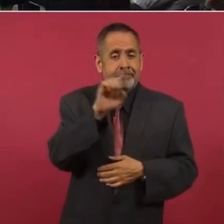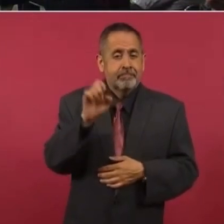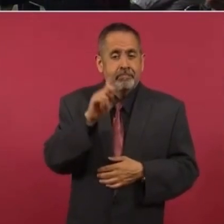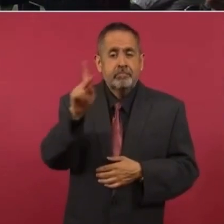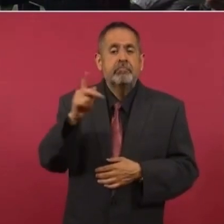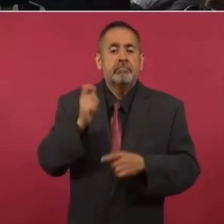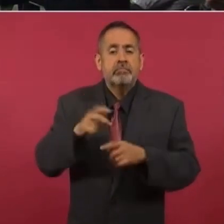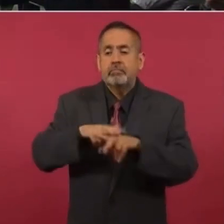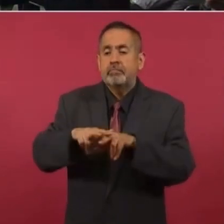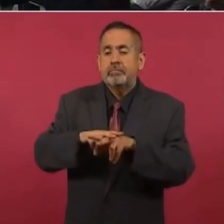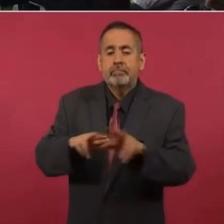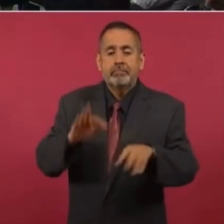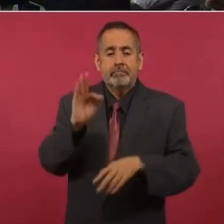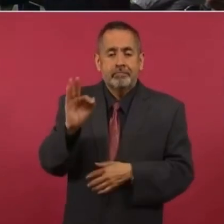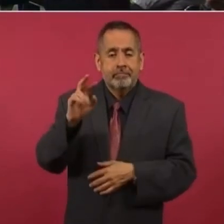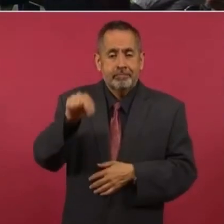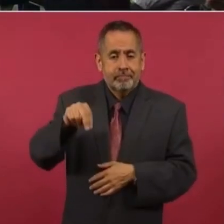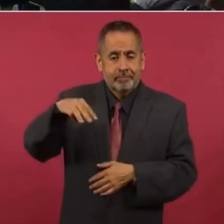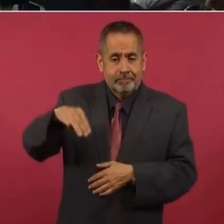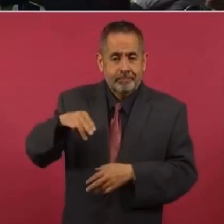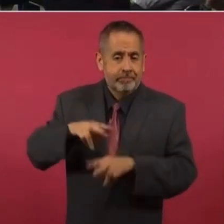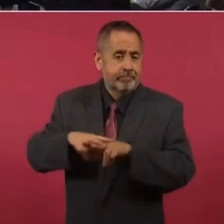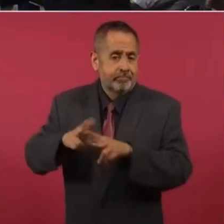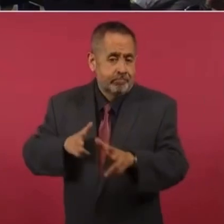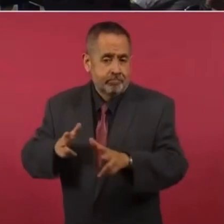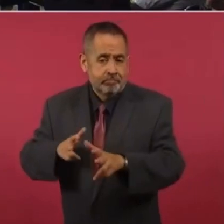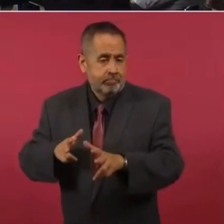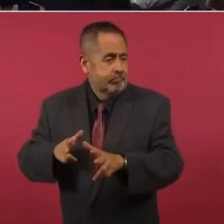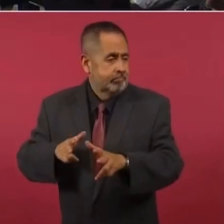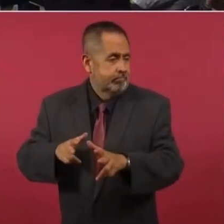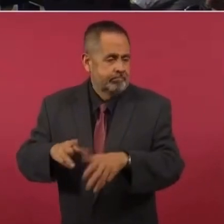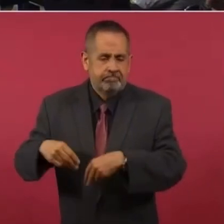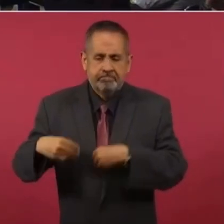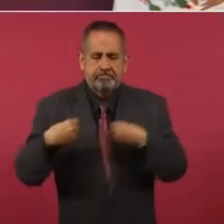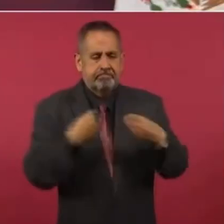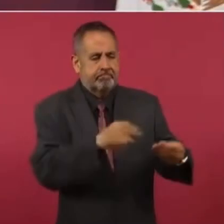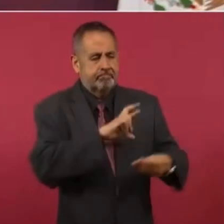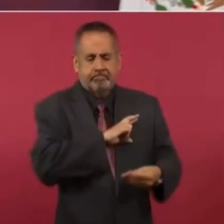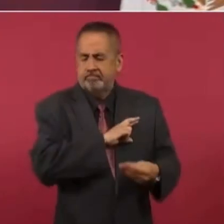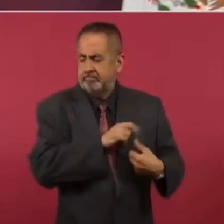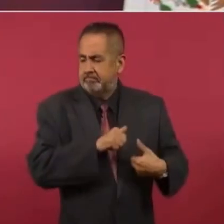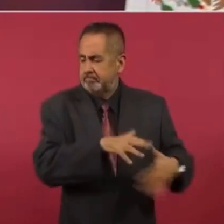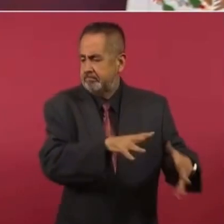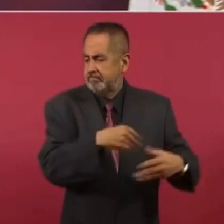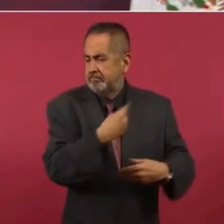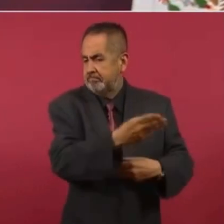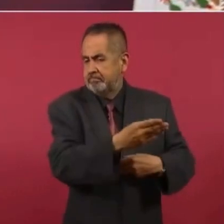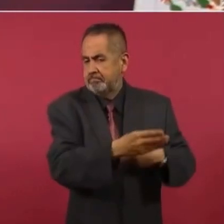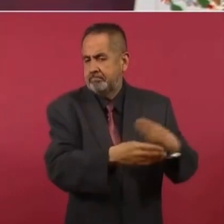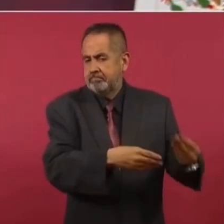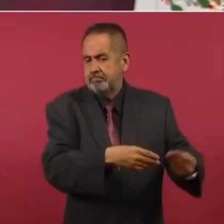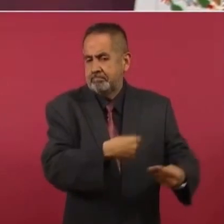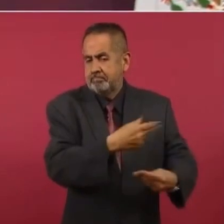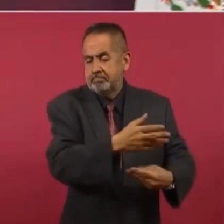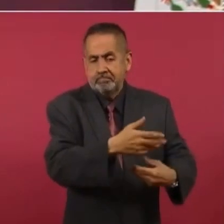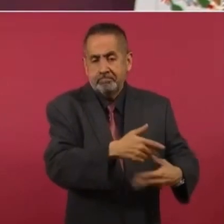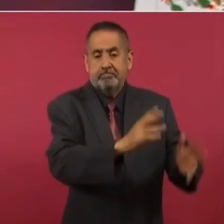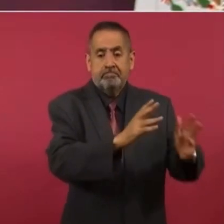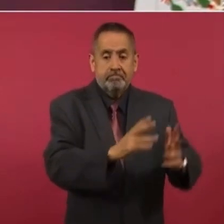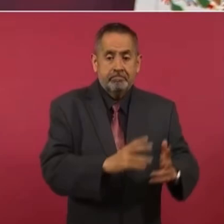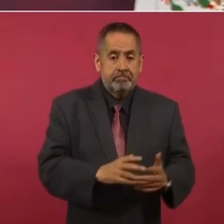nacionales. Y ahí se fueron todos hacia